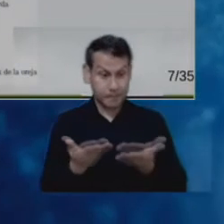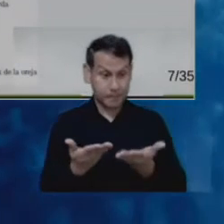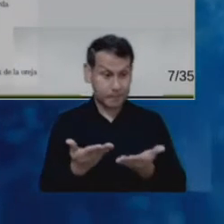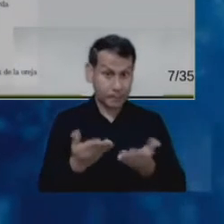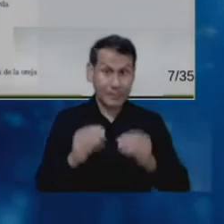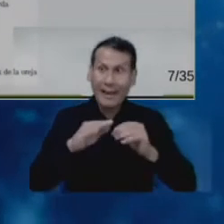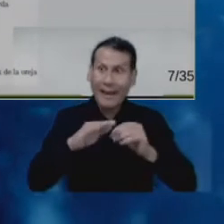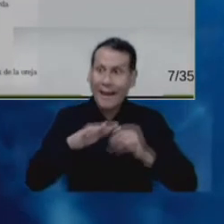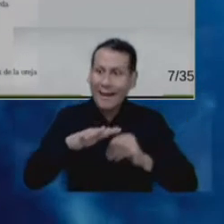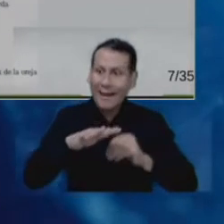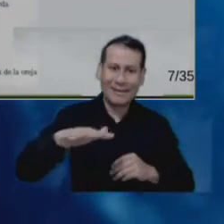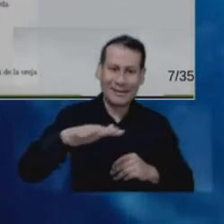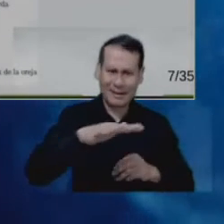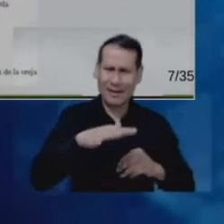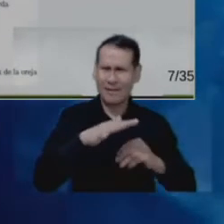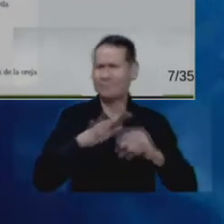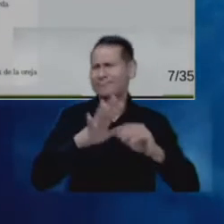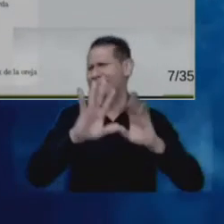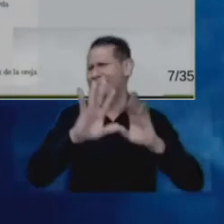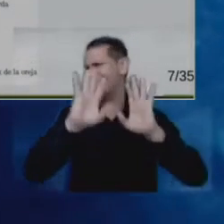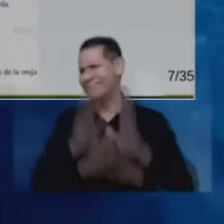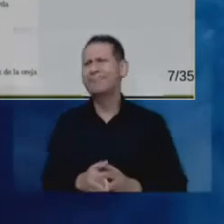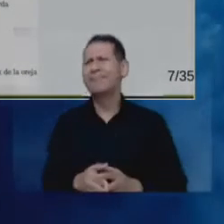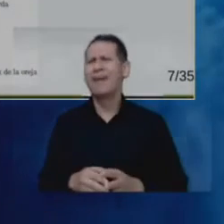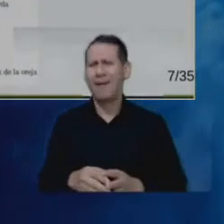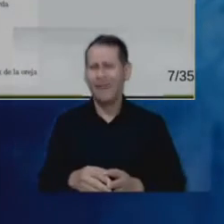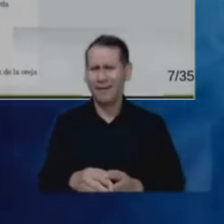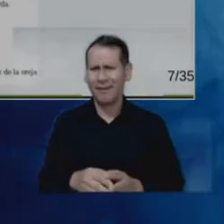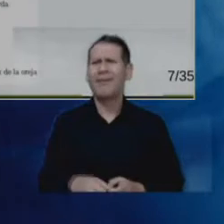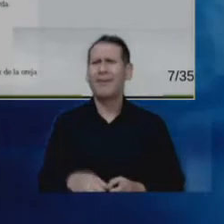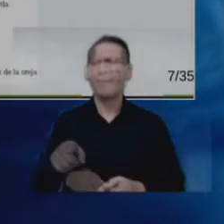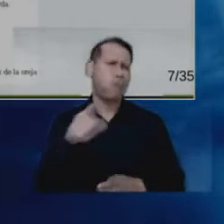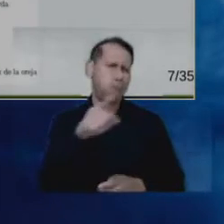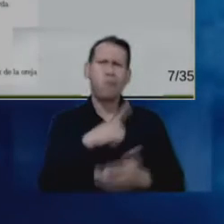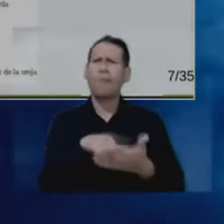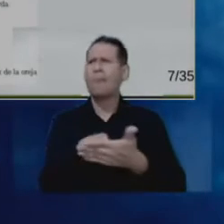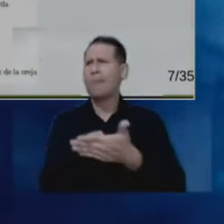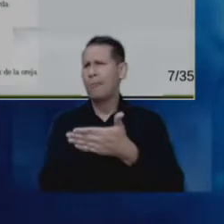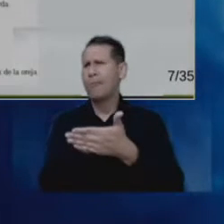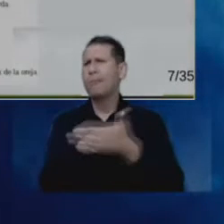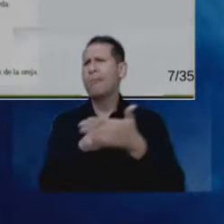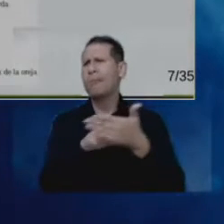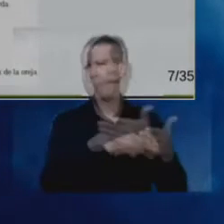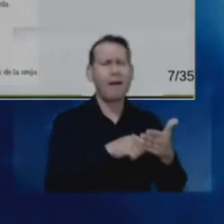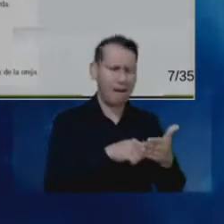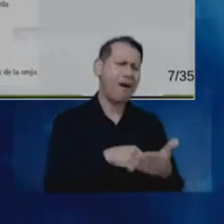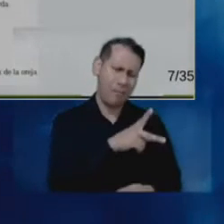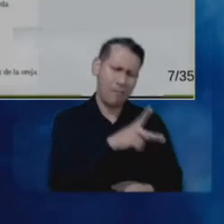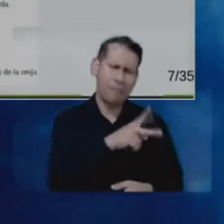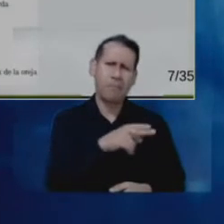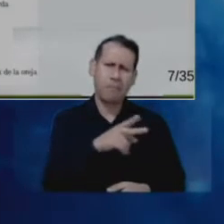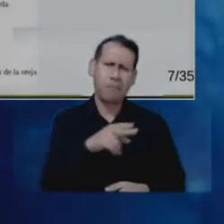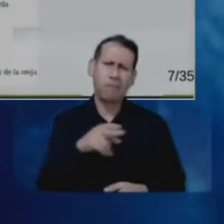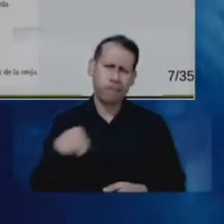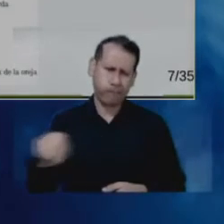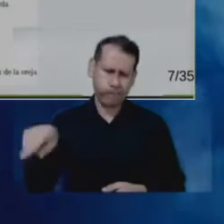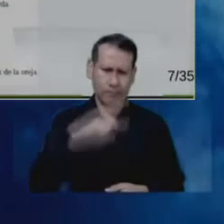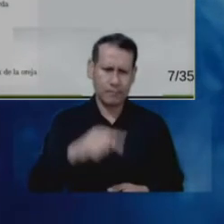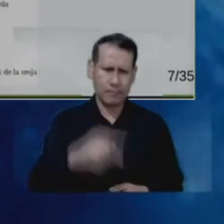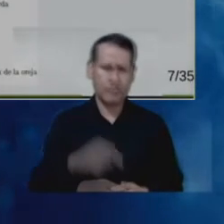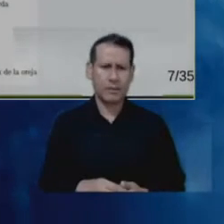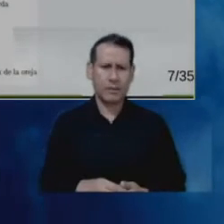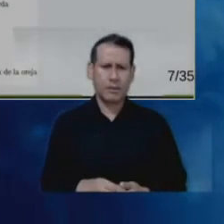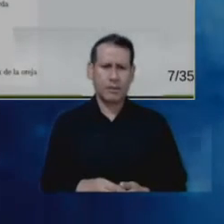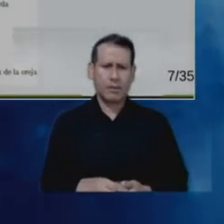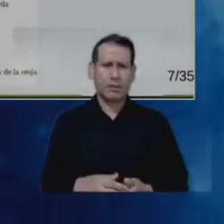que es muy común y es un escenario que nuestro análisis premedial pues ocasiona, digamos, en los niveles de exposición más altos más